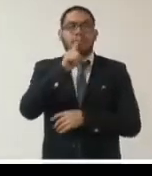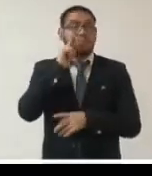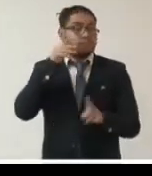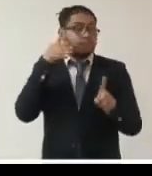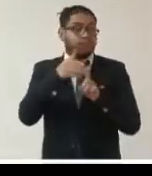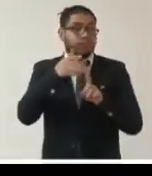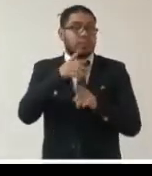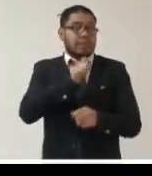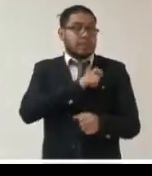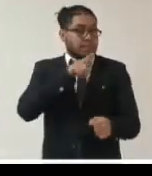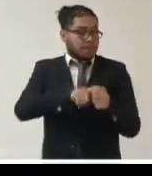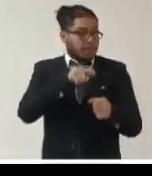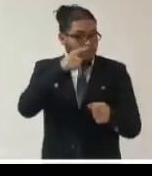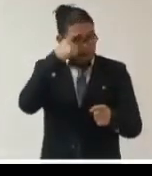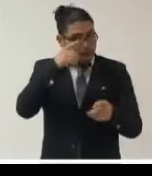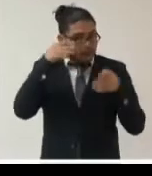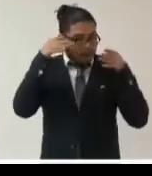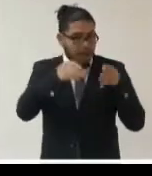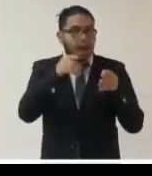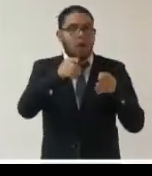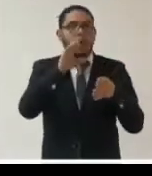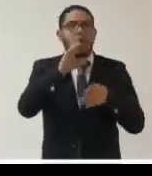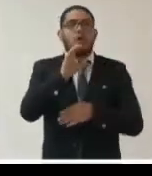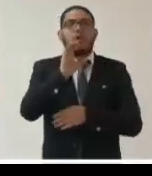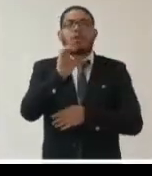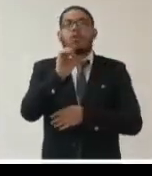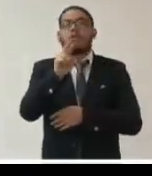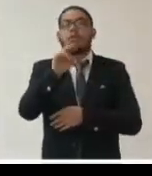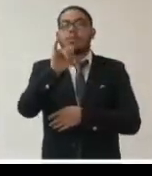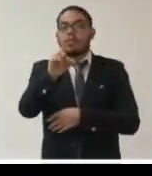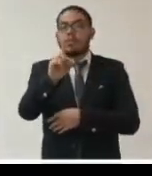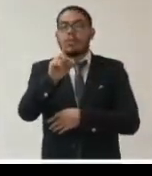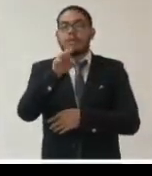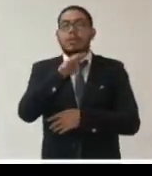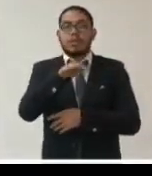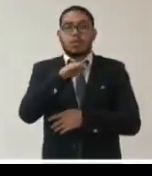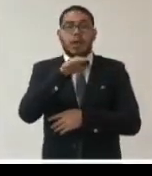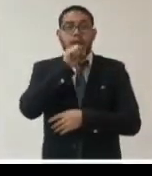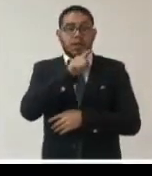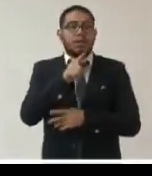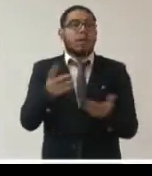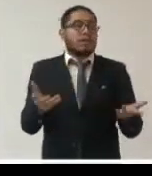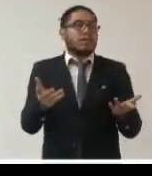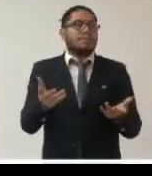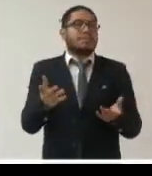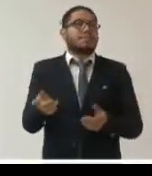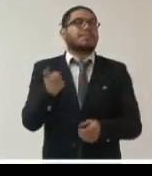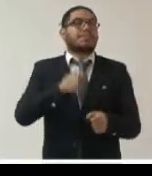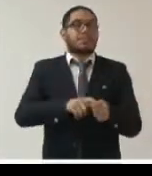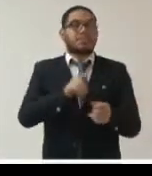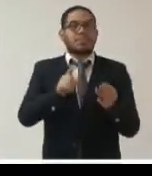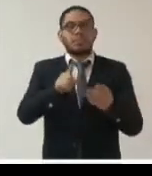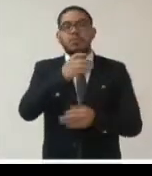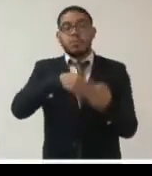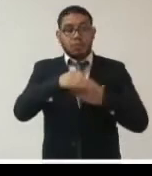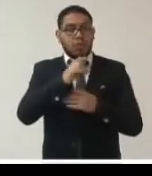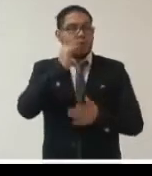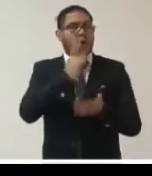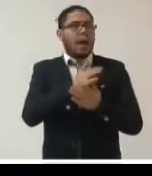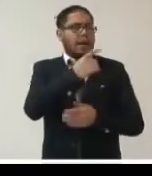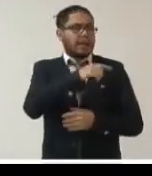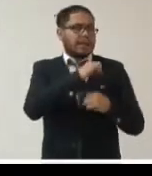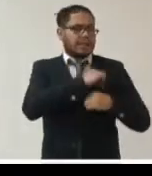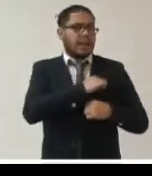sobre el COVID donde hemos ido subiendo todos los informes jurídicos que nos han ido solicitando no solo las autoridades sanitarias